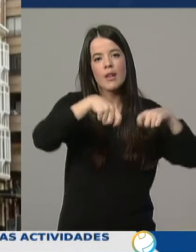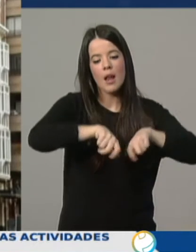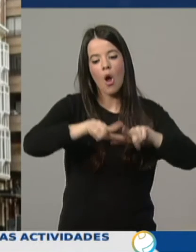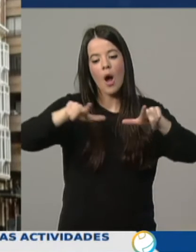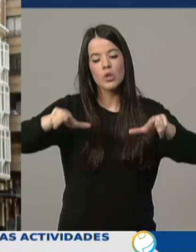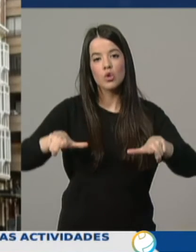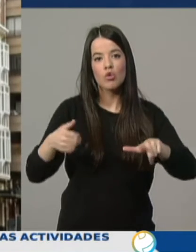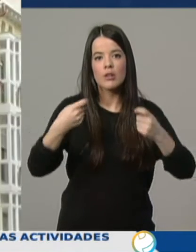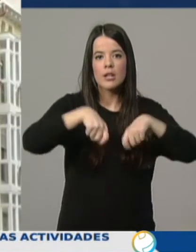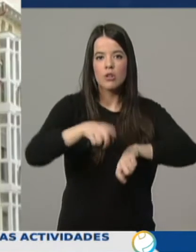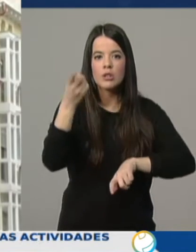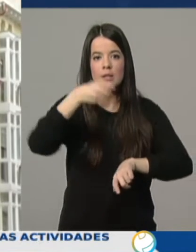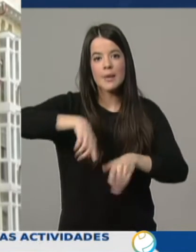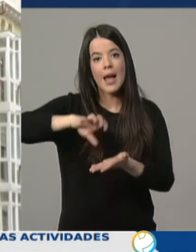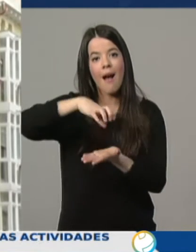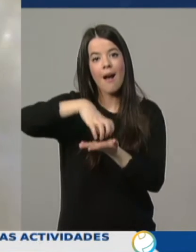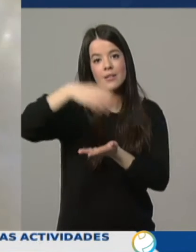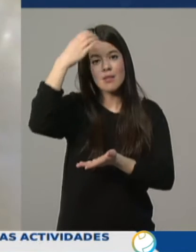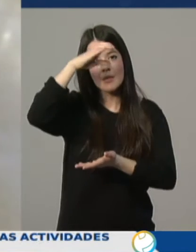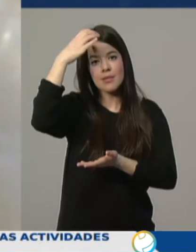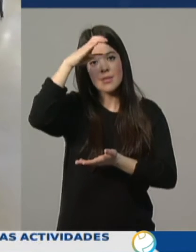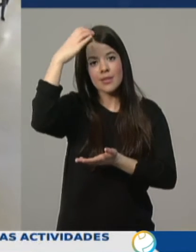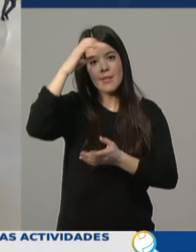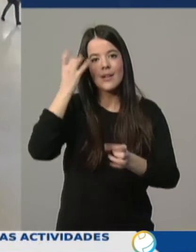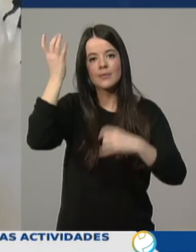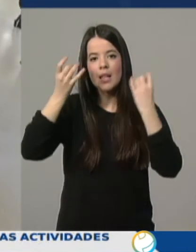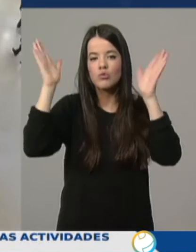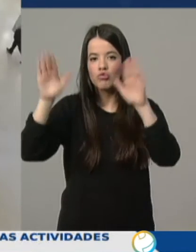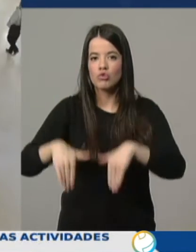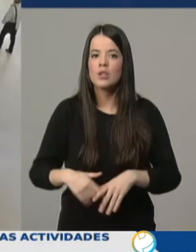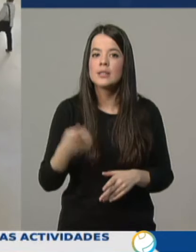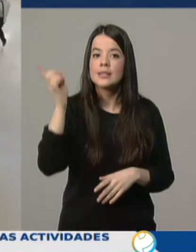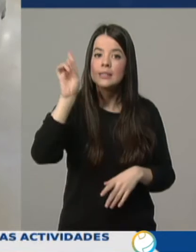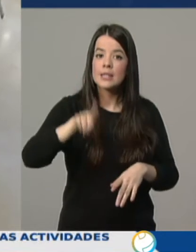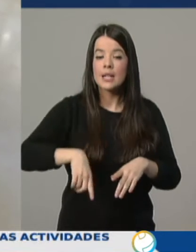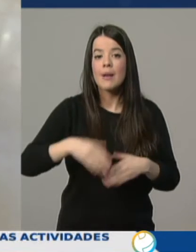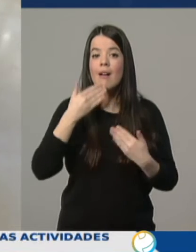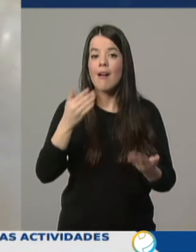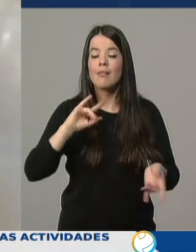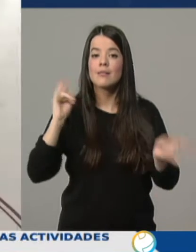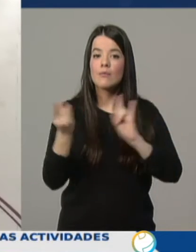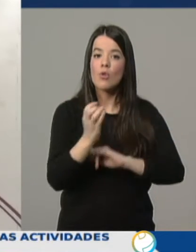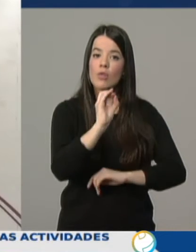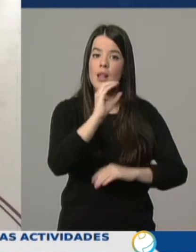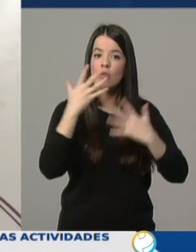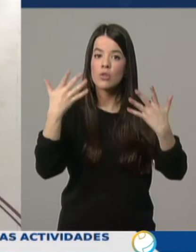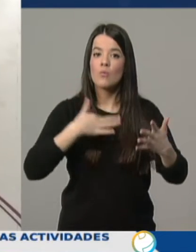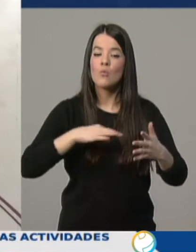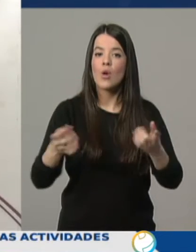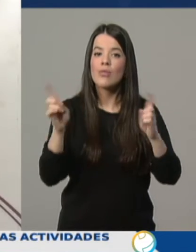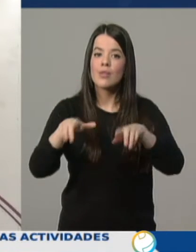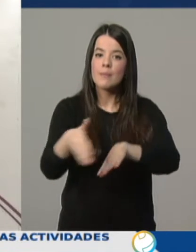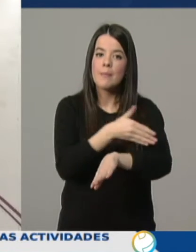cancelan las actividades de la Casa de las Ciencias. Además, se fomentarán los servicios de cita previa a través del teléfono 010 para realizar